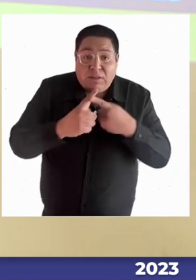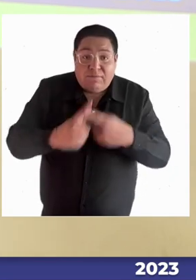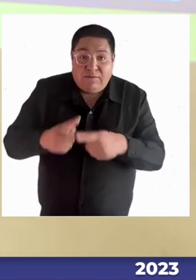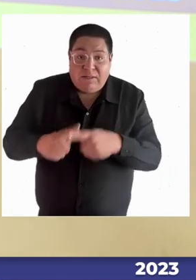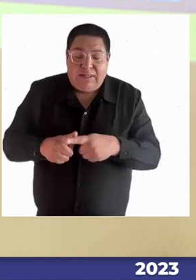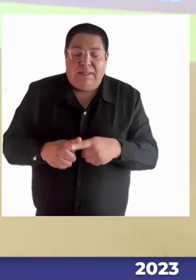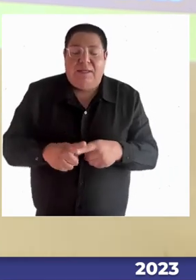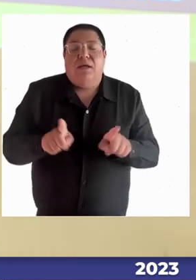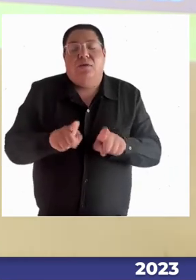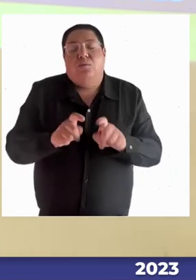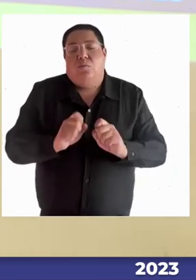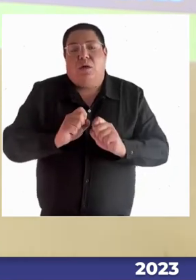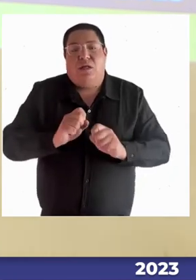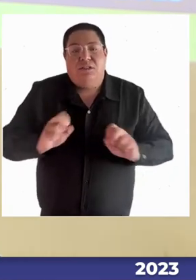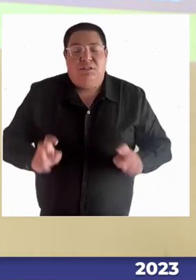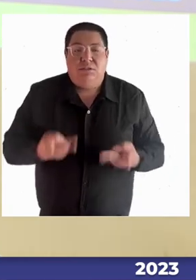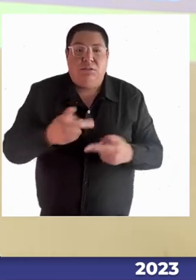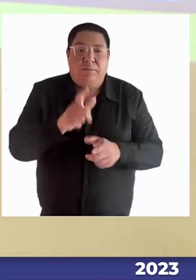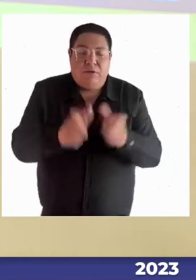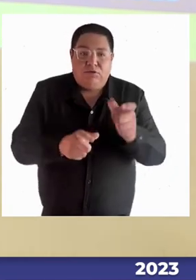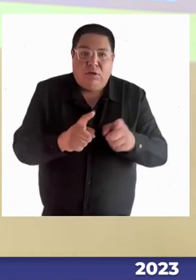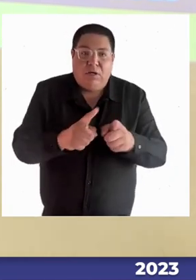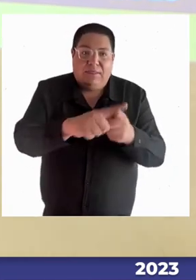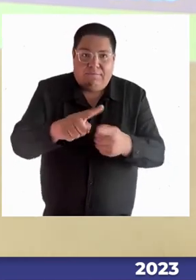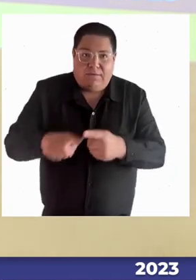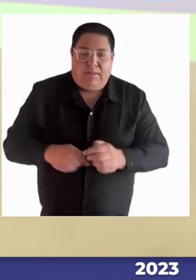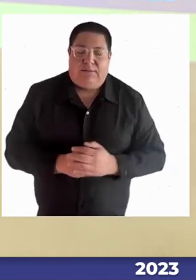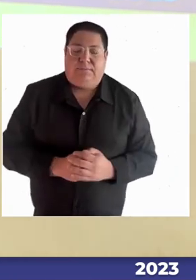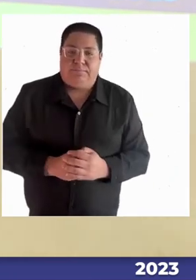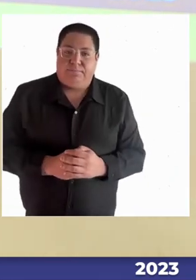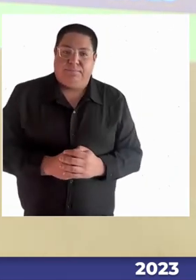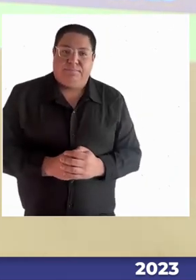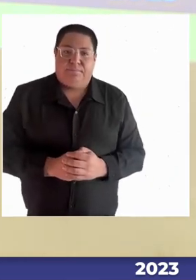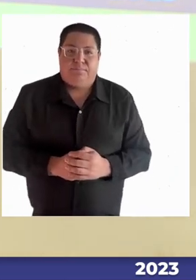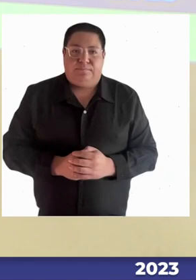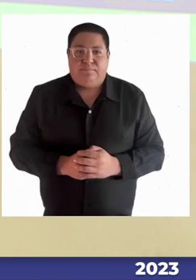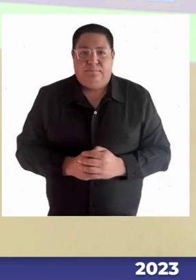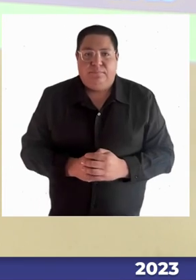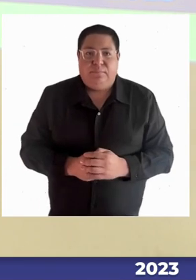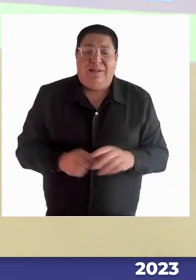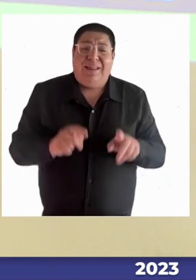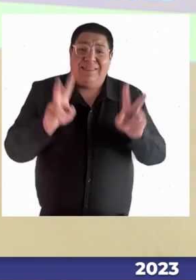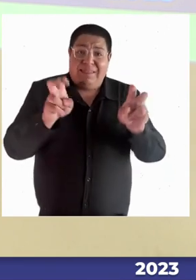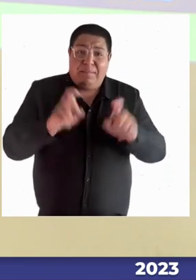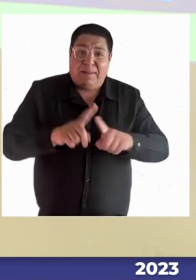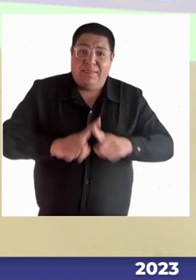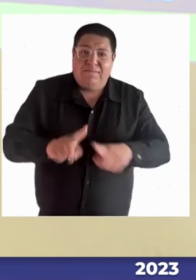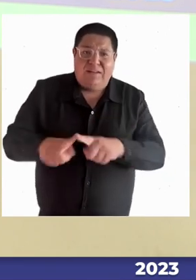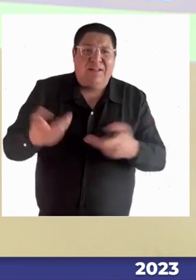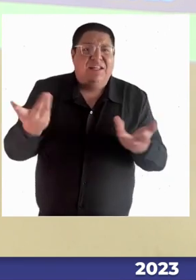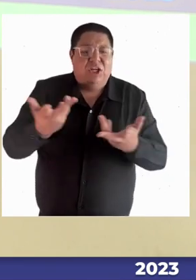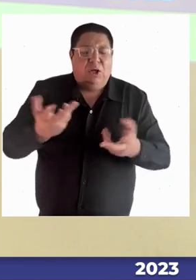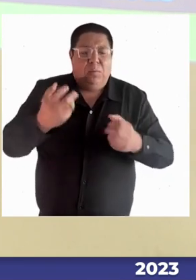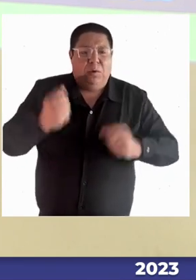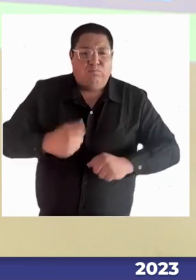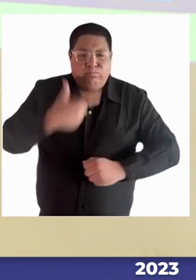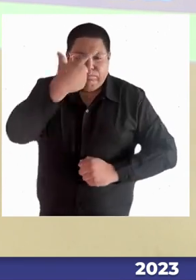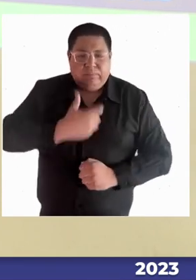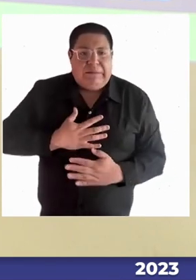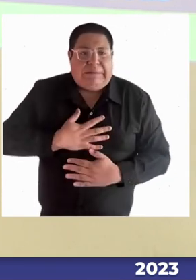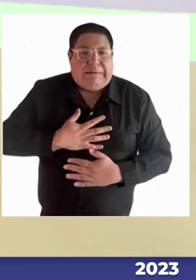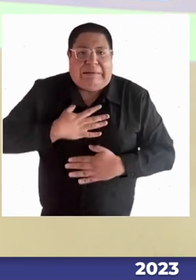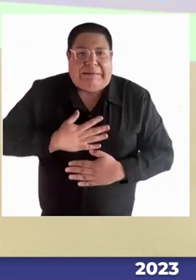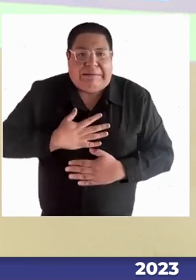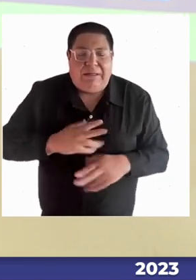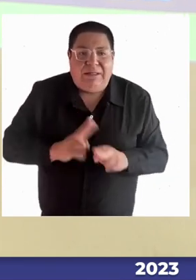sin exclusión, todos, sin ninguna norma que nos obligue a hacer las cosas, asumir de que tenemos que evidentemente generar todos